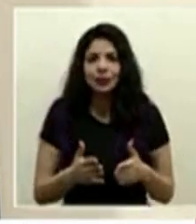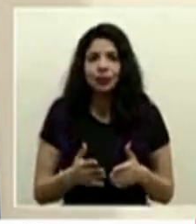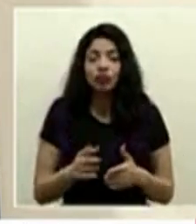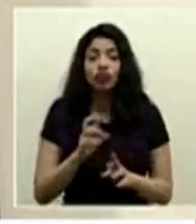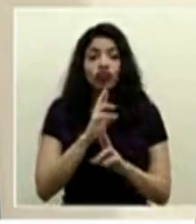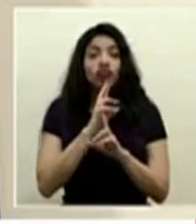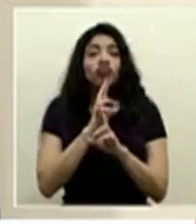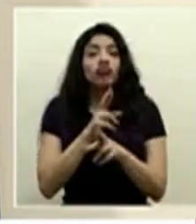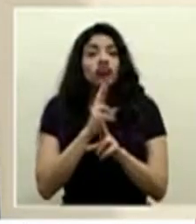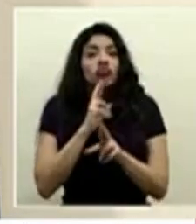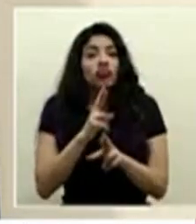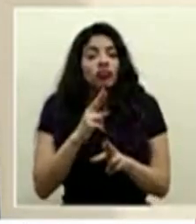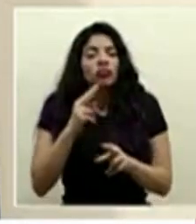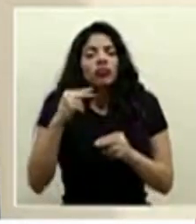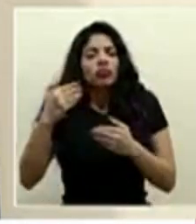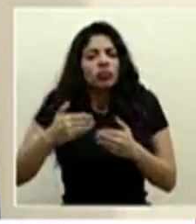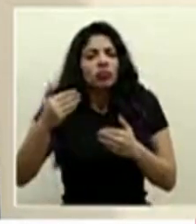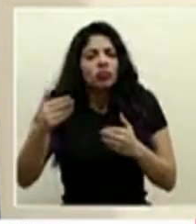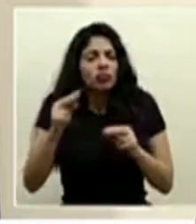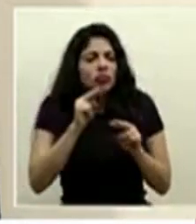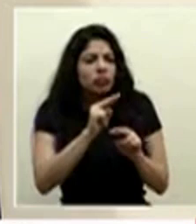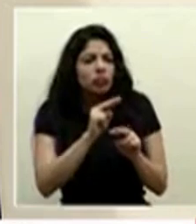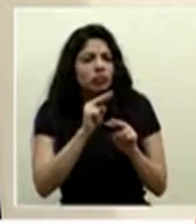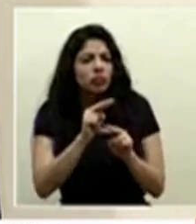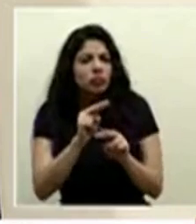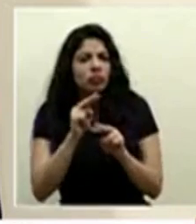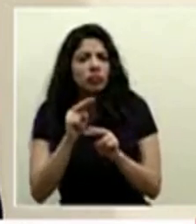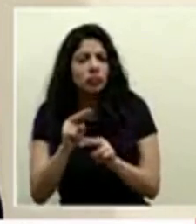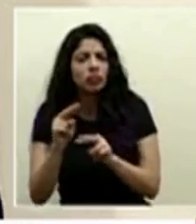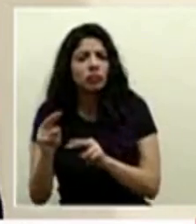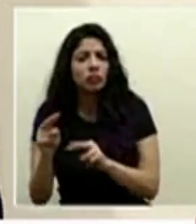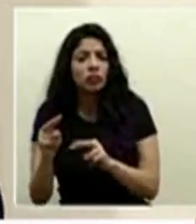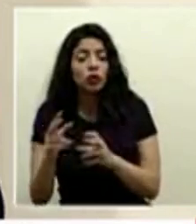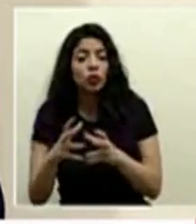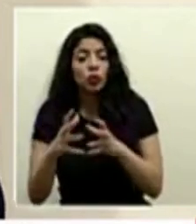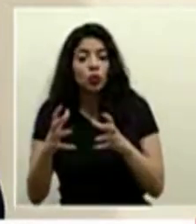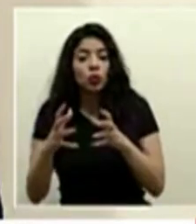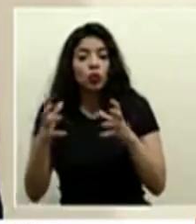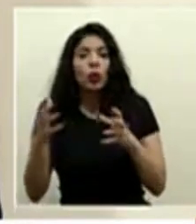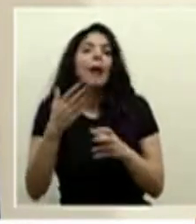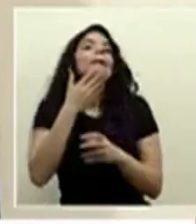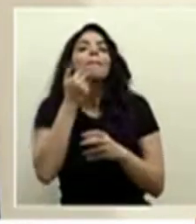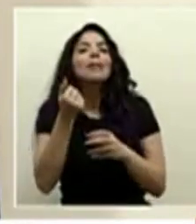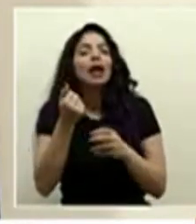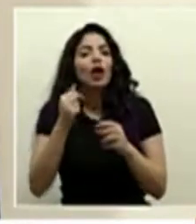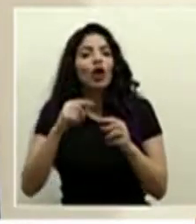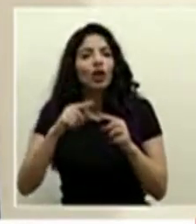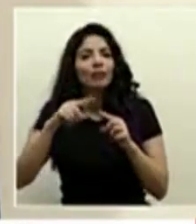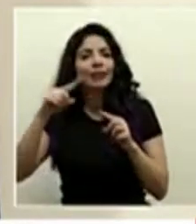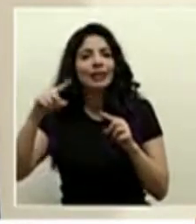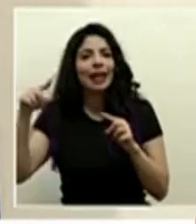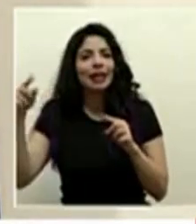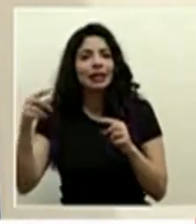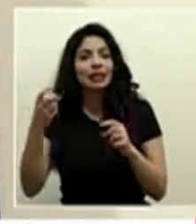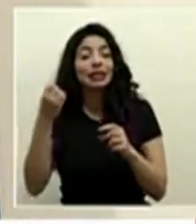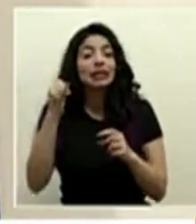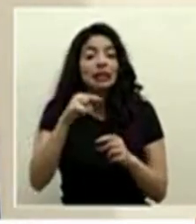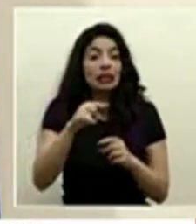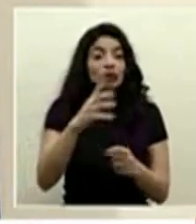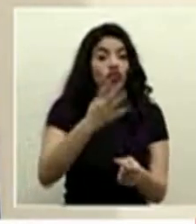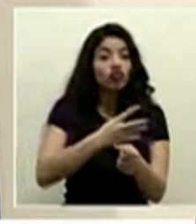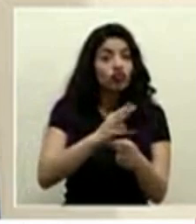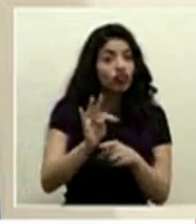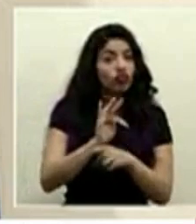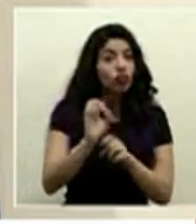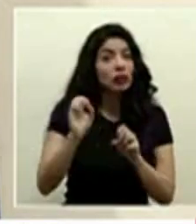resultados que vamos monitoreando entre más es grande es el número mejores son las estadísticas sobre la eficacia de esta